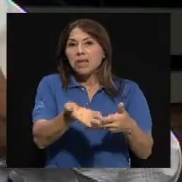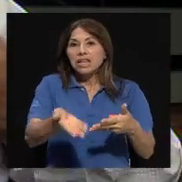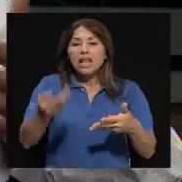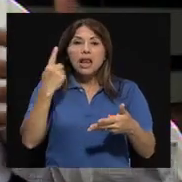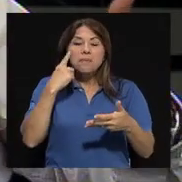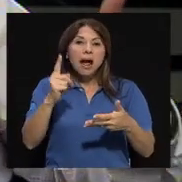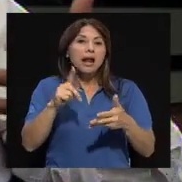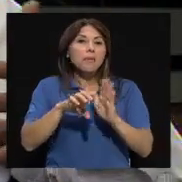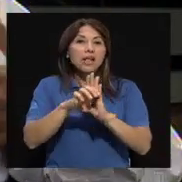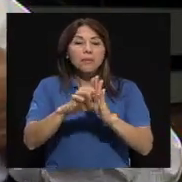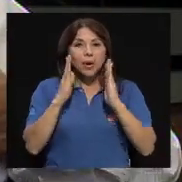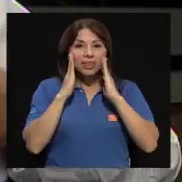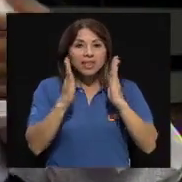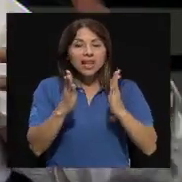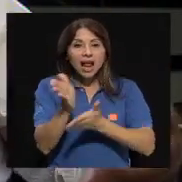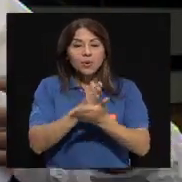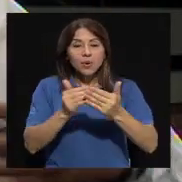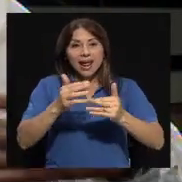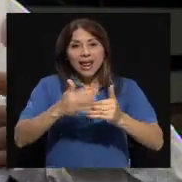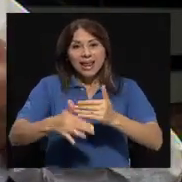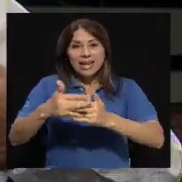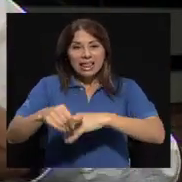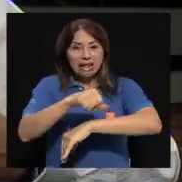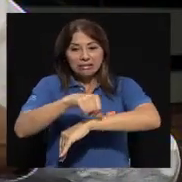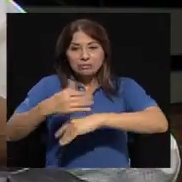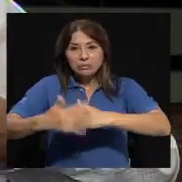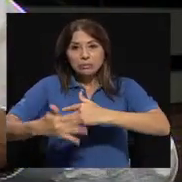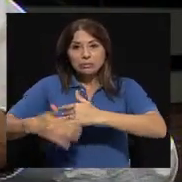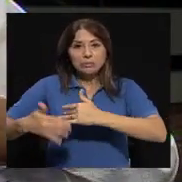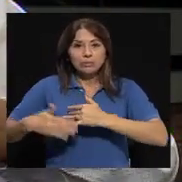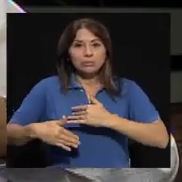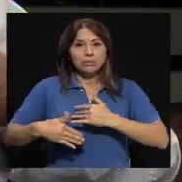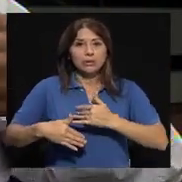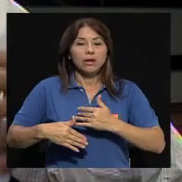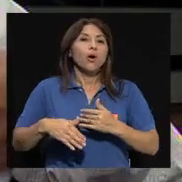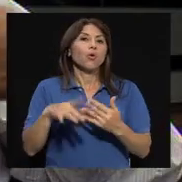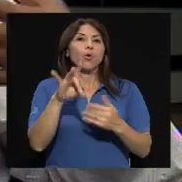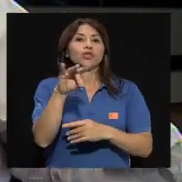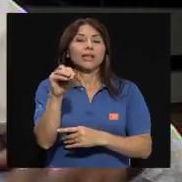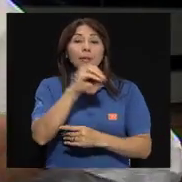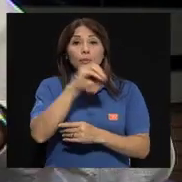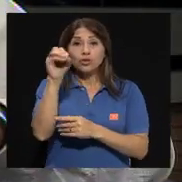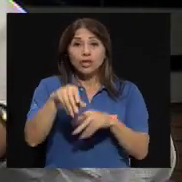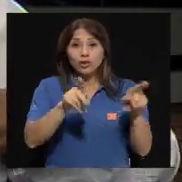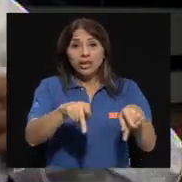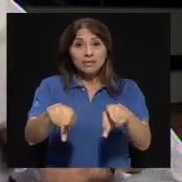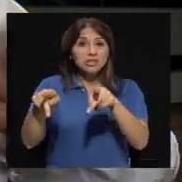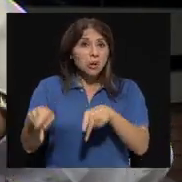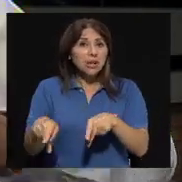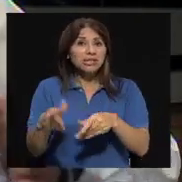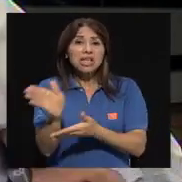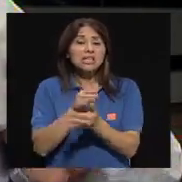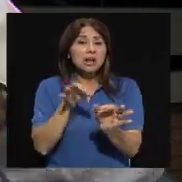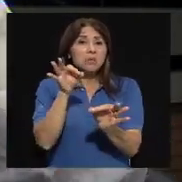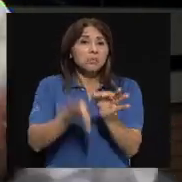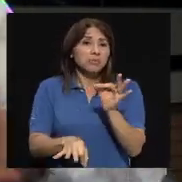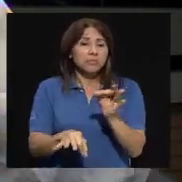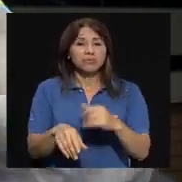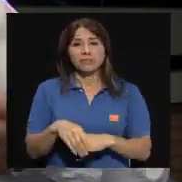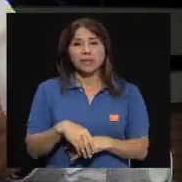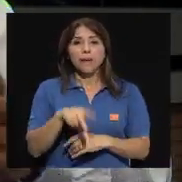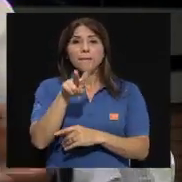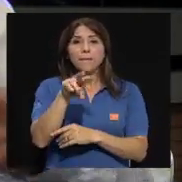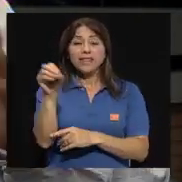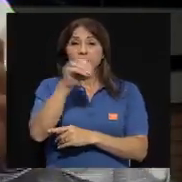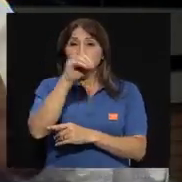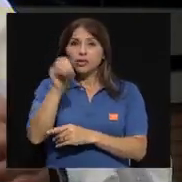básicamente las lesiones, un 80% de los accidentados son pacientes verdes, sea, ambulatorios. Un 20% está entre rojos y